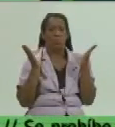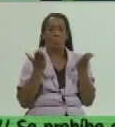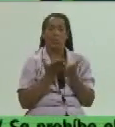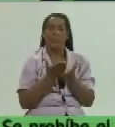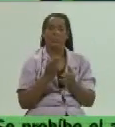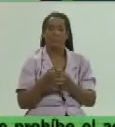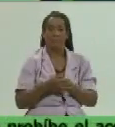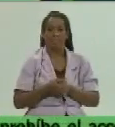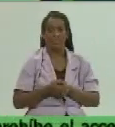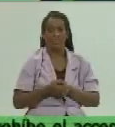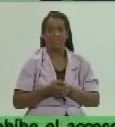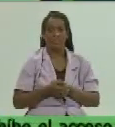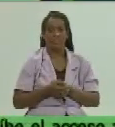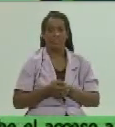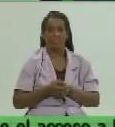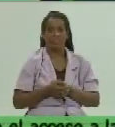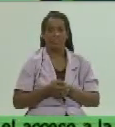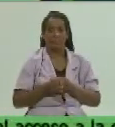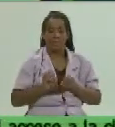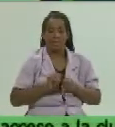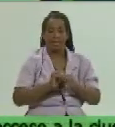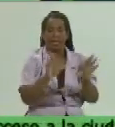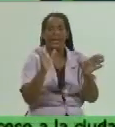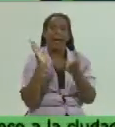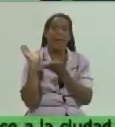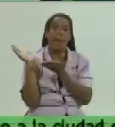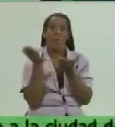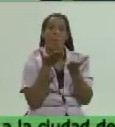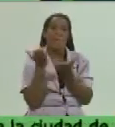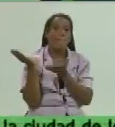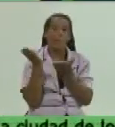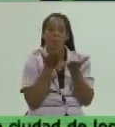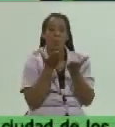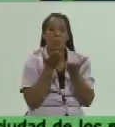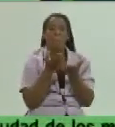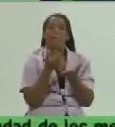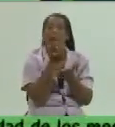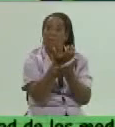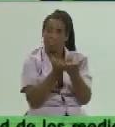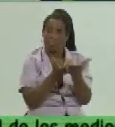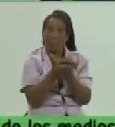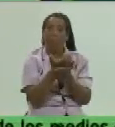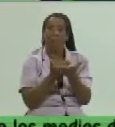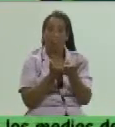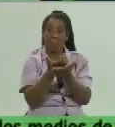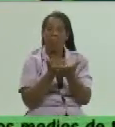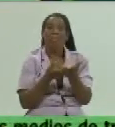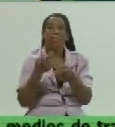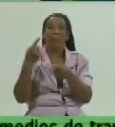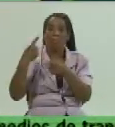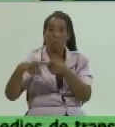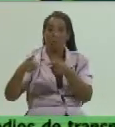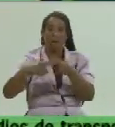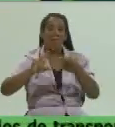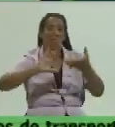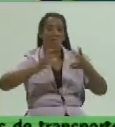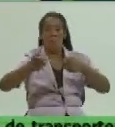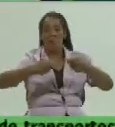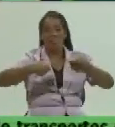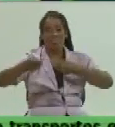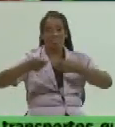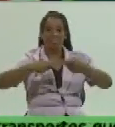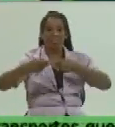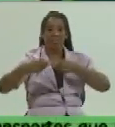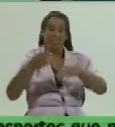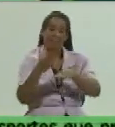la red de acopio cede para el arrendamiento a otras formas de comercialización antes